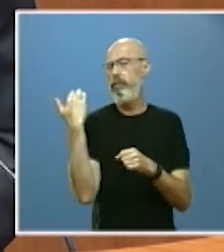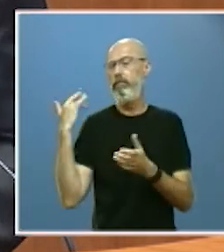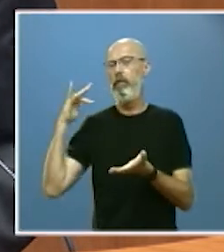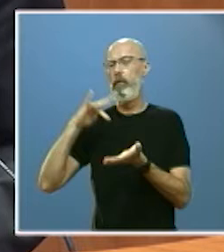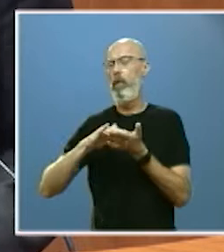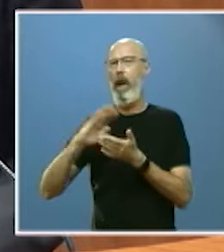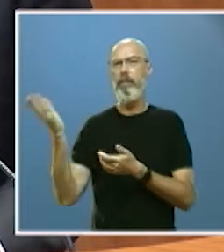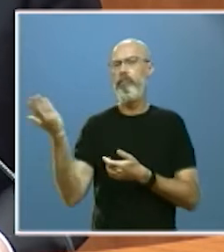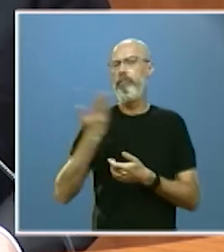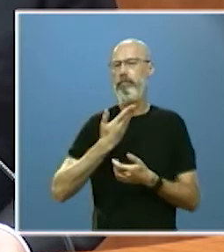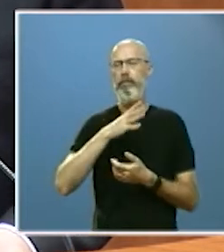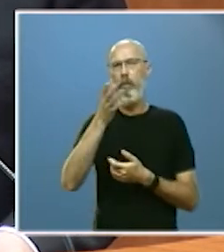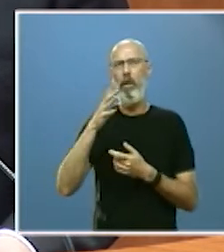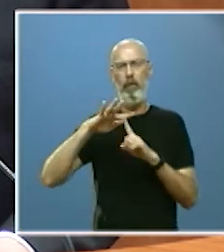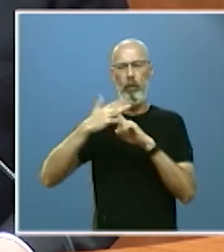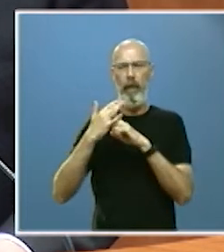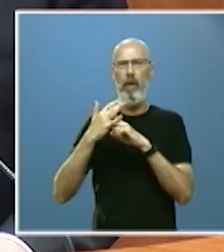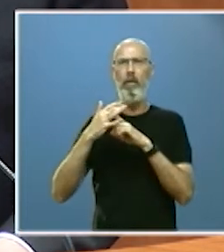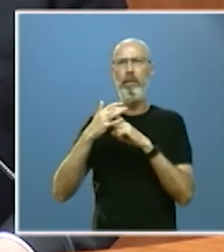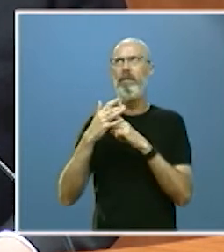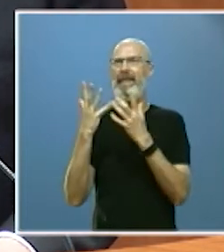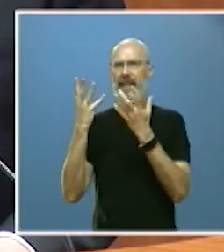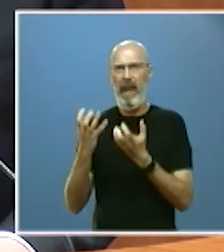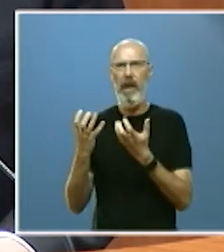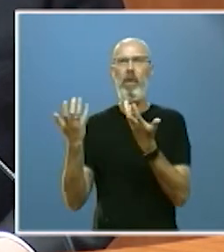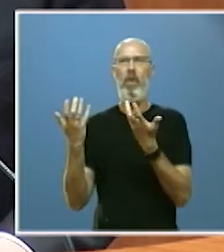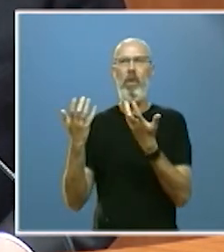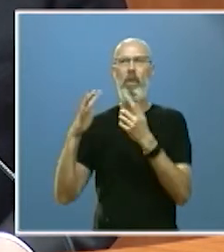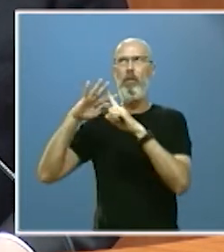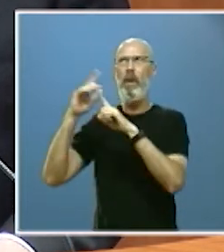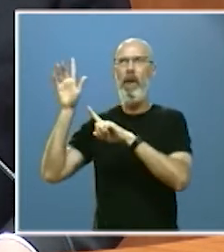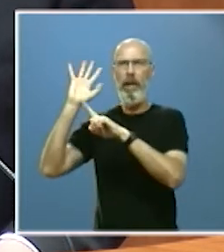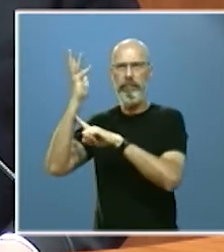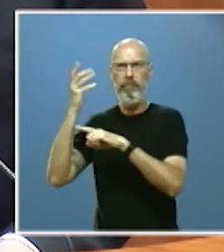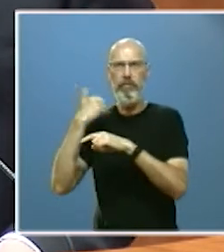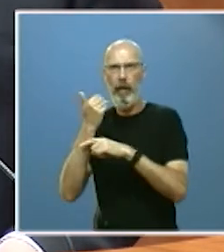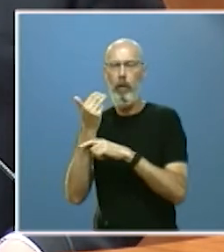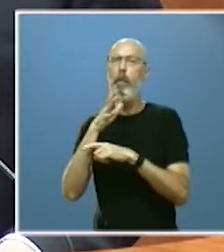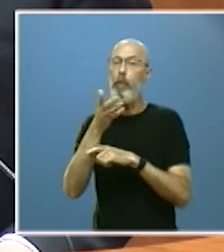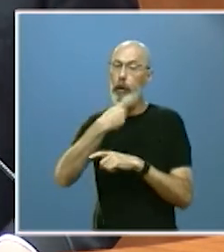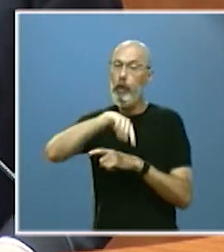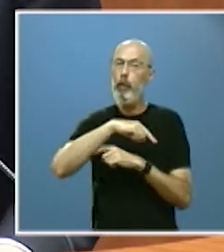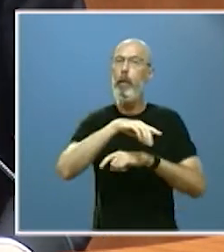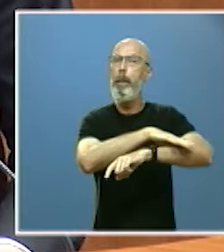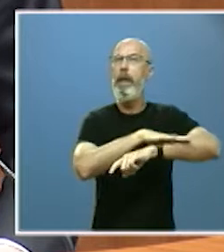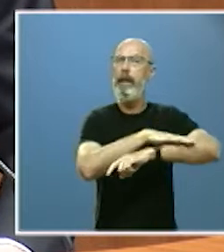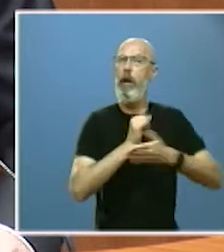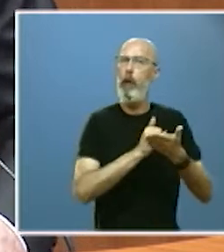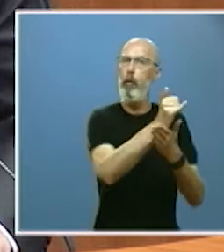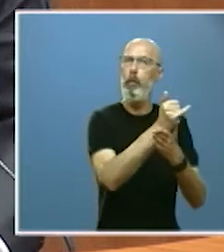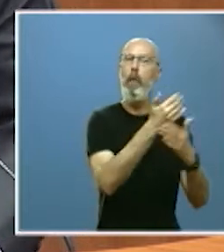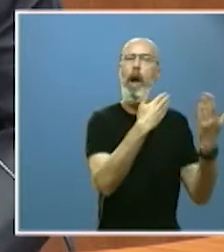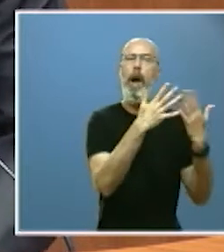y todas las adversas condiciones climáticas. Por eso, pusimos en marcha, junto al Ministerio de Agricultura, un conjunto de medidas